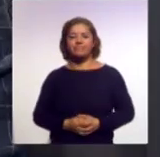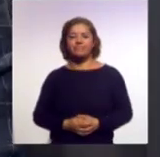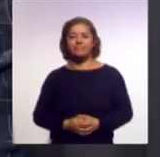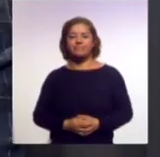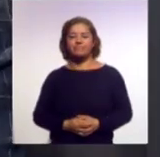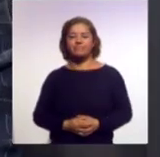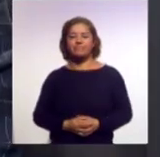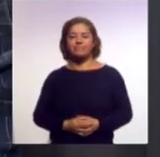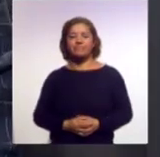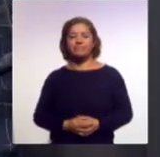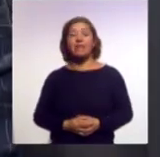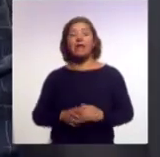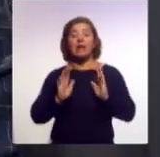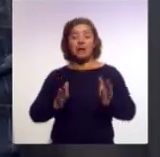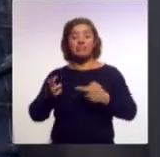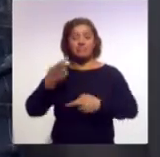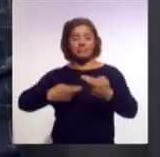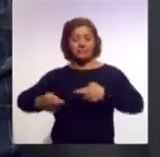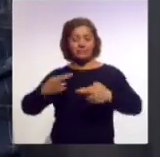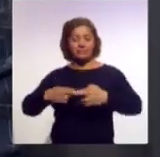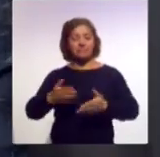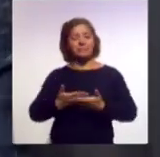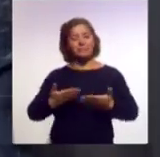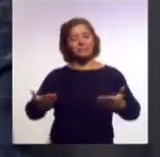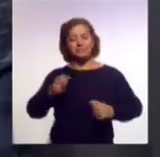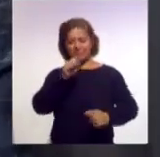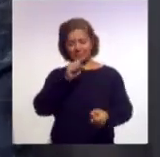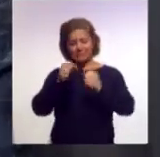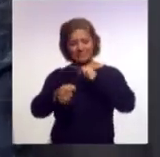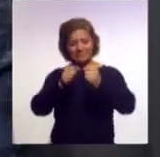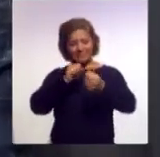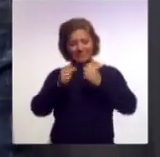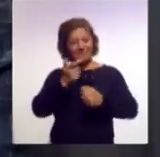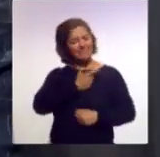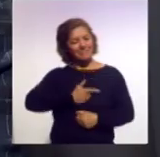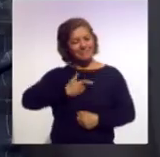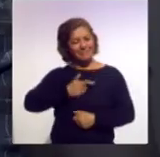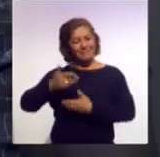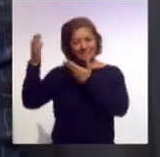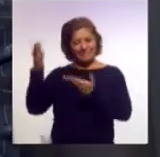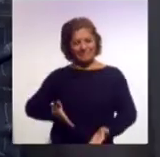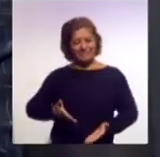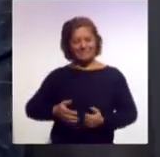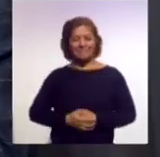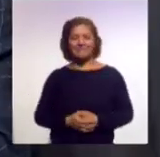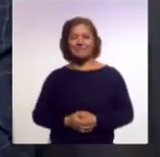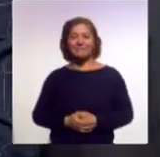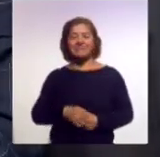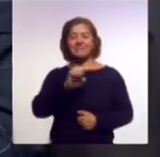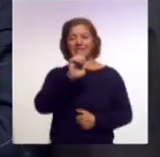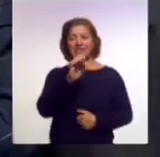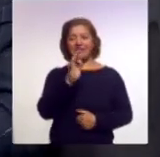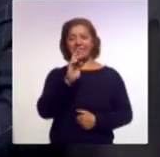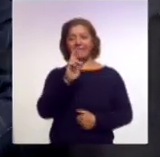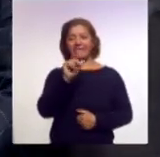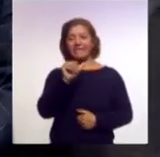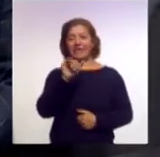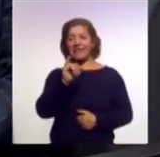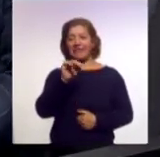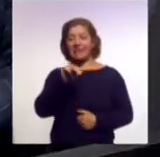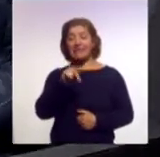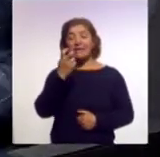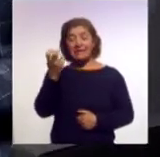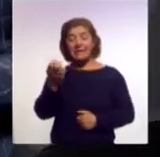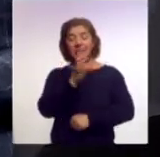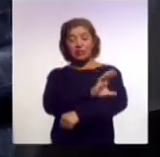Estamos de regreso y vamos a la charla de esta tarde y es un gusto recibir como siempre a Efraín Flores Hernández, él es el